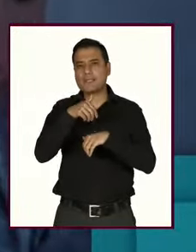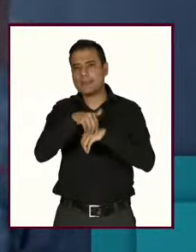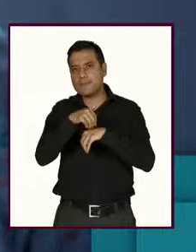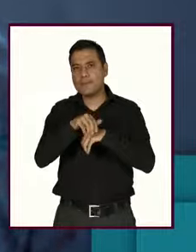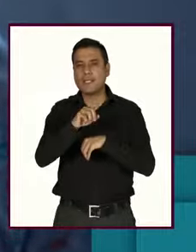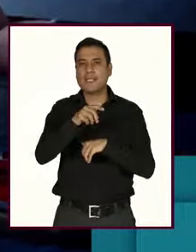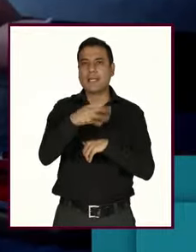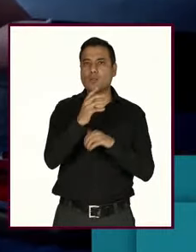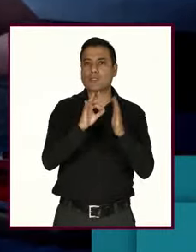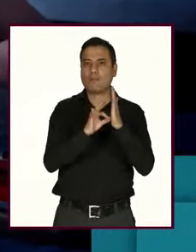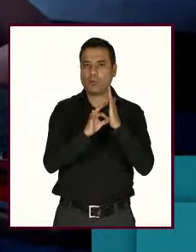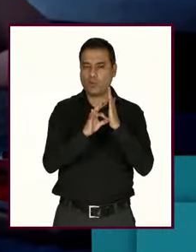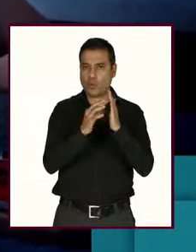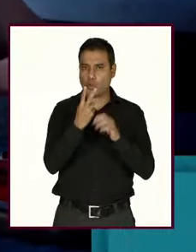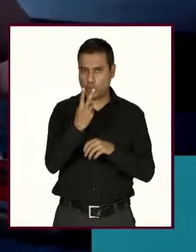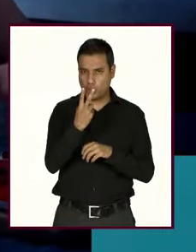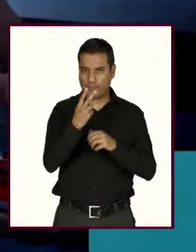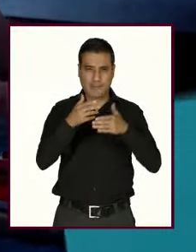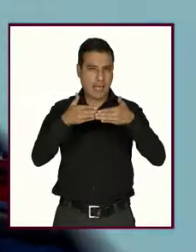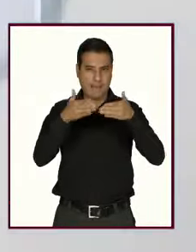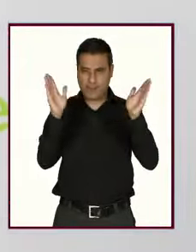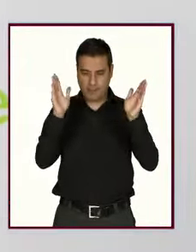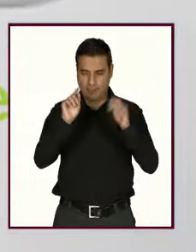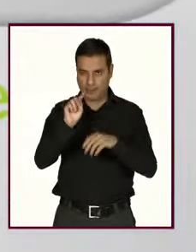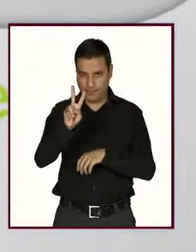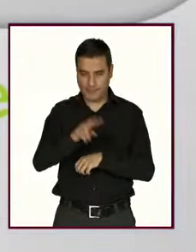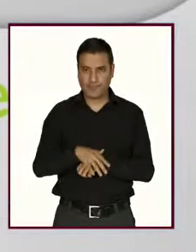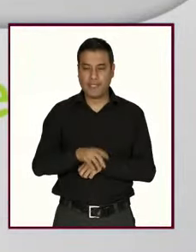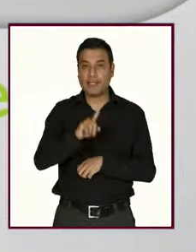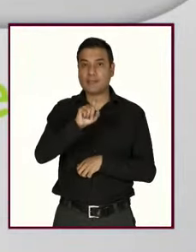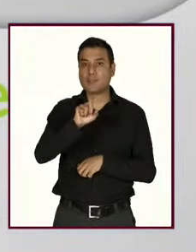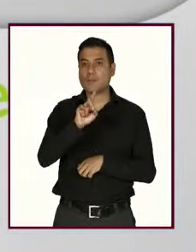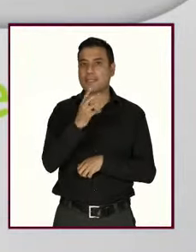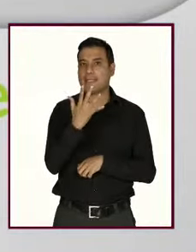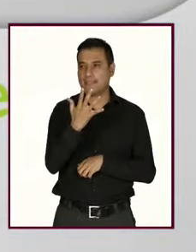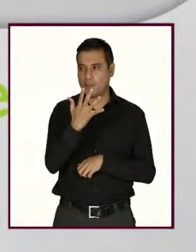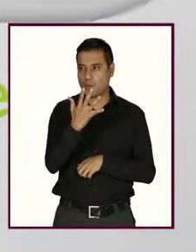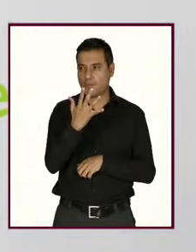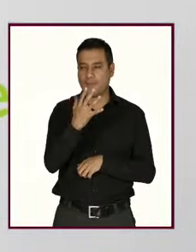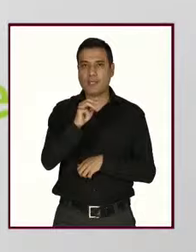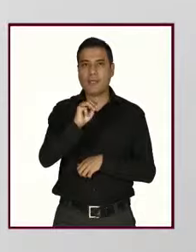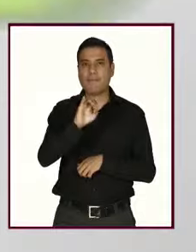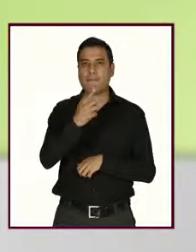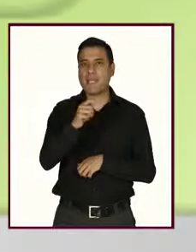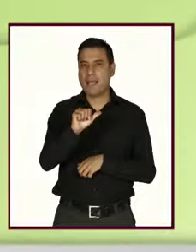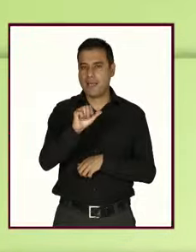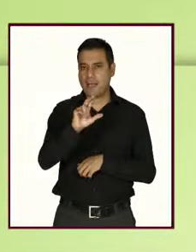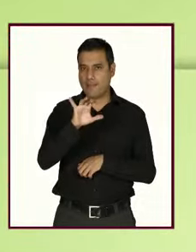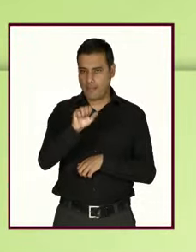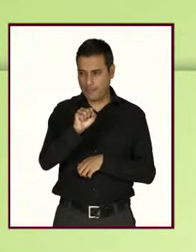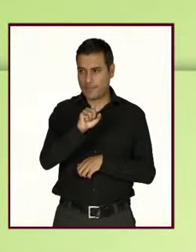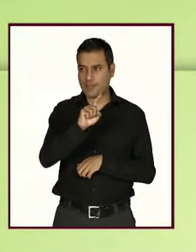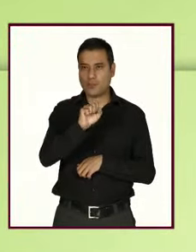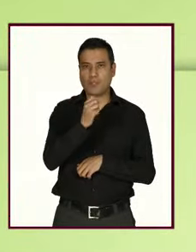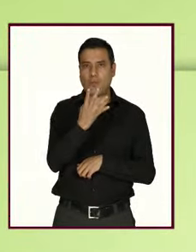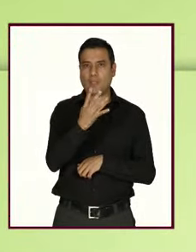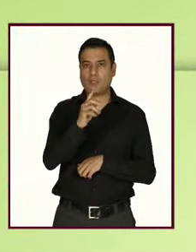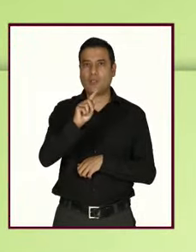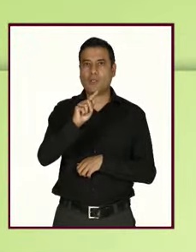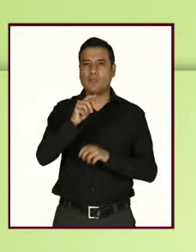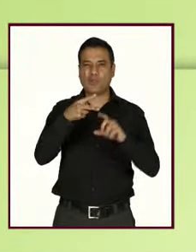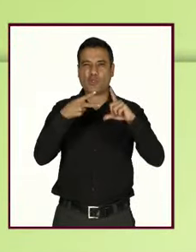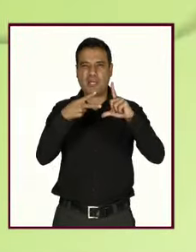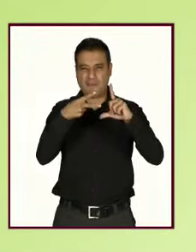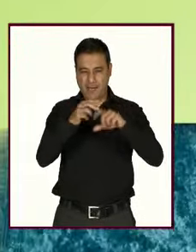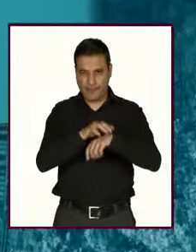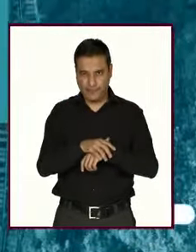el 14.2 de Televisión Abierta 135 de Megacable 164 de Total